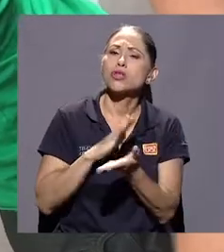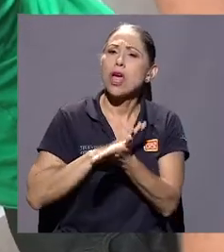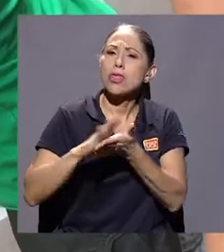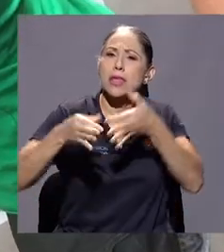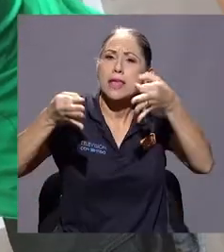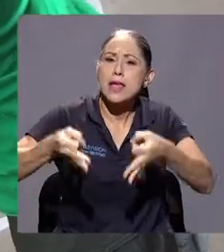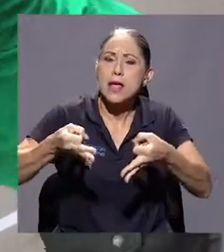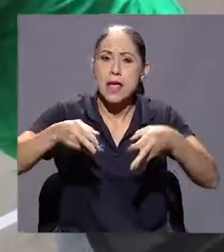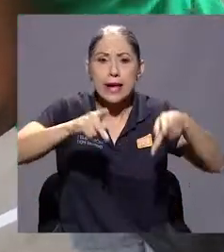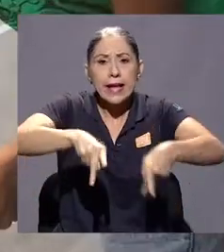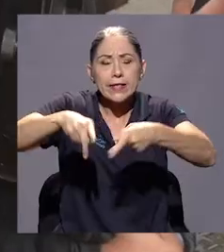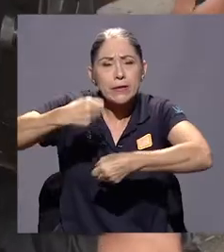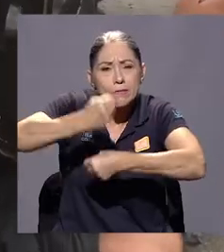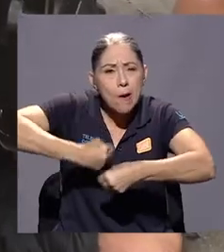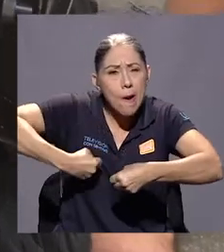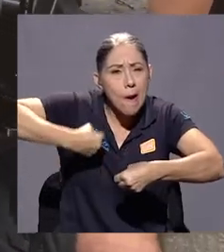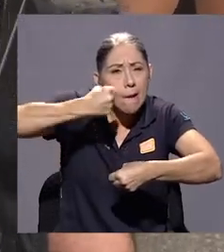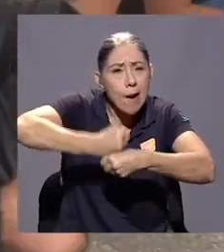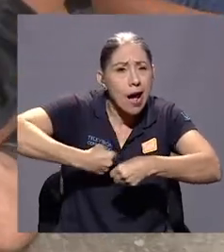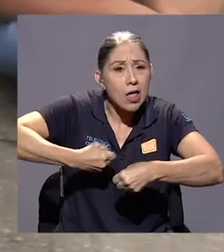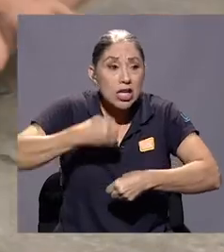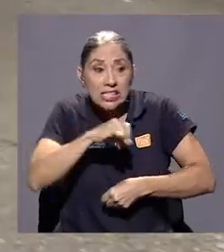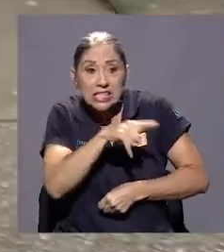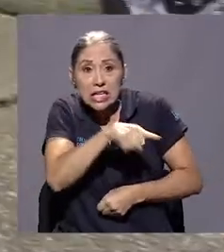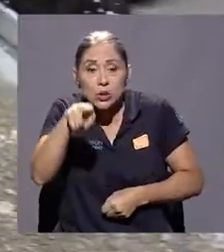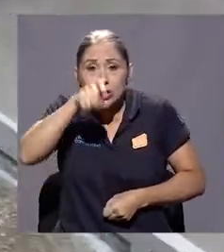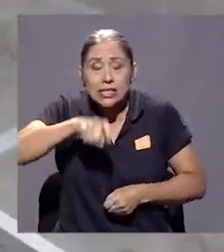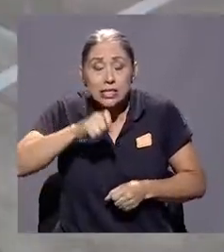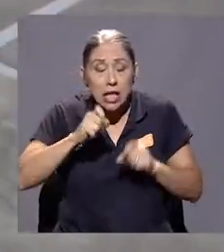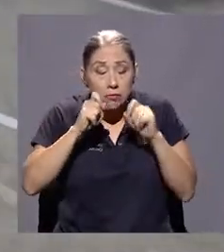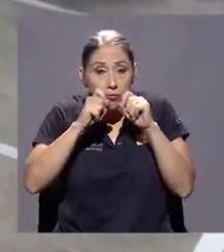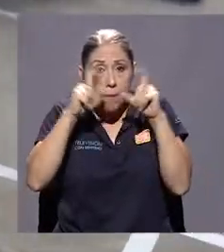gente trabajadora, que se levanta todos los días temprano a ir a San José